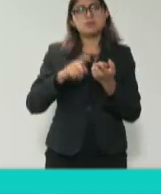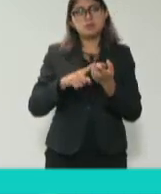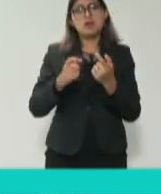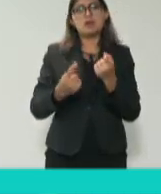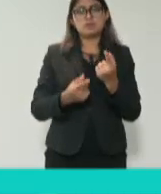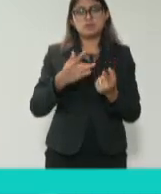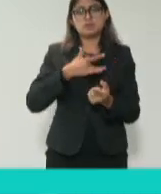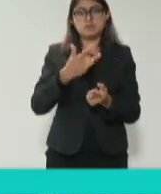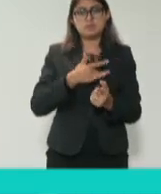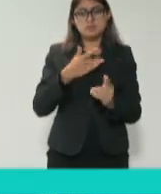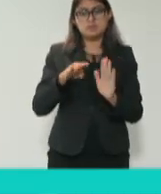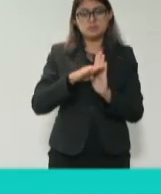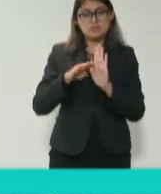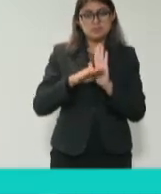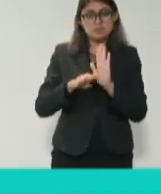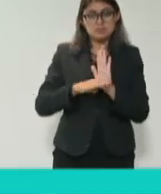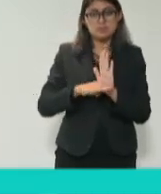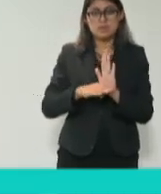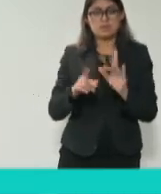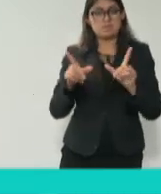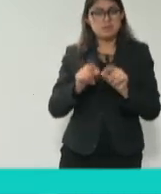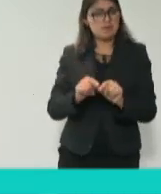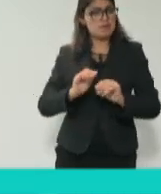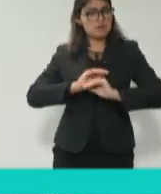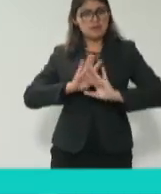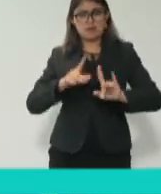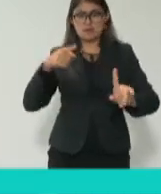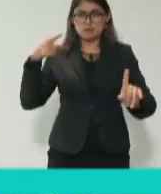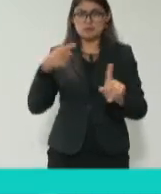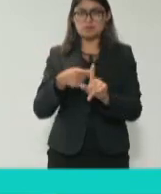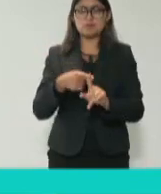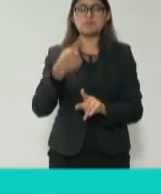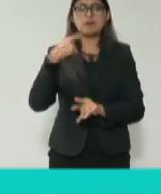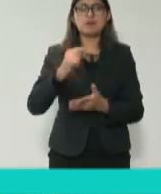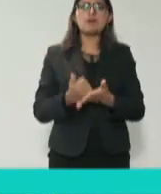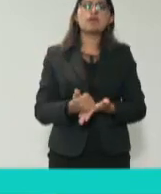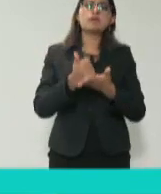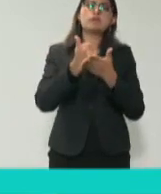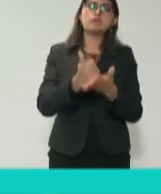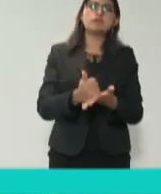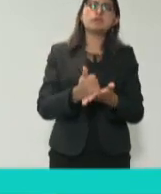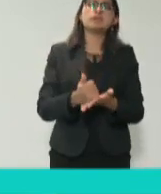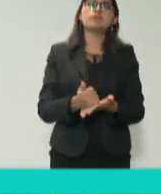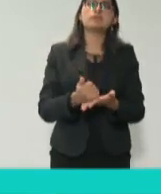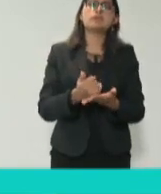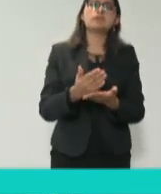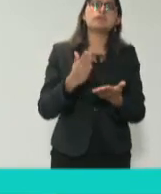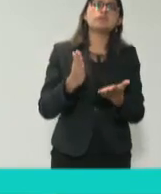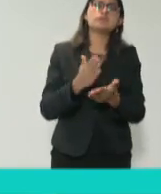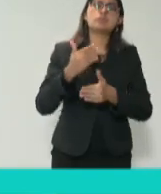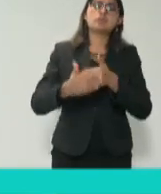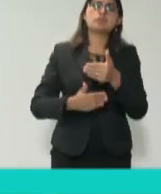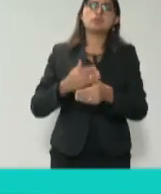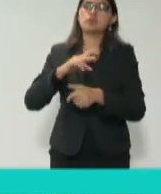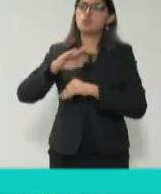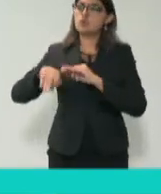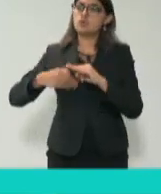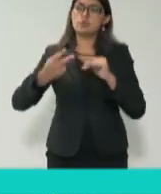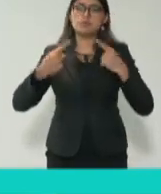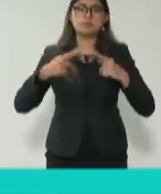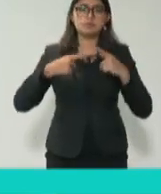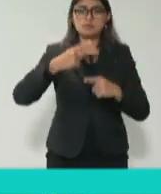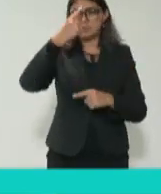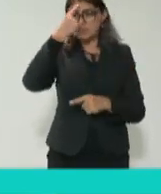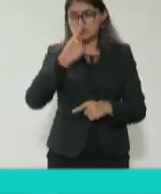concisa para la gestión administrativa, donde se tengan manuales de organización, de procedimientos, todos los perfiles, todos los